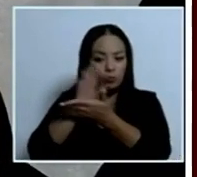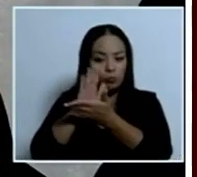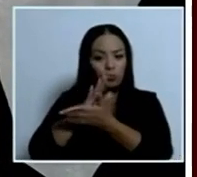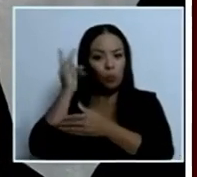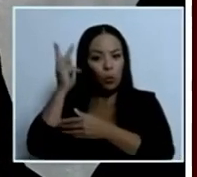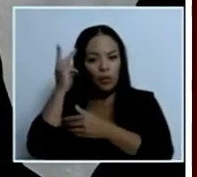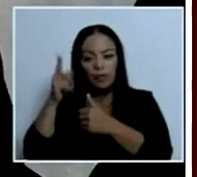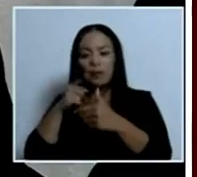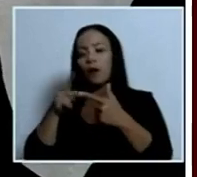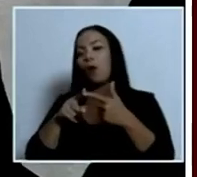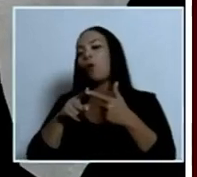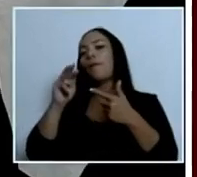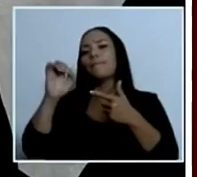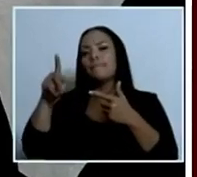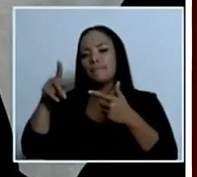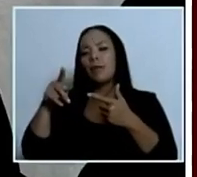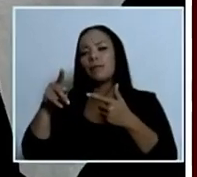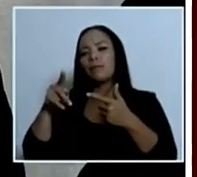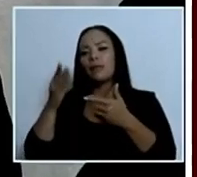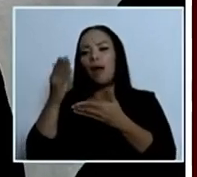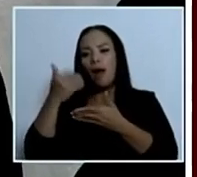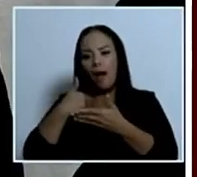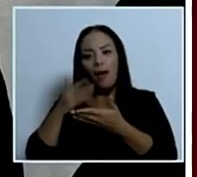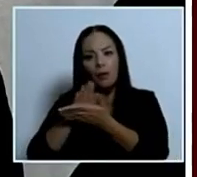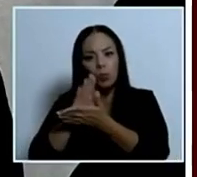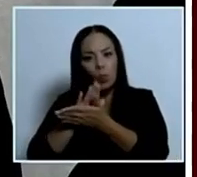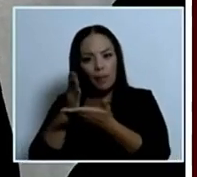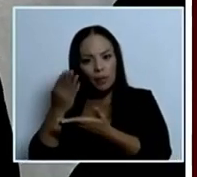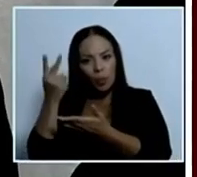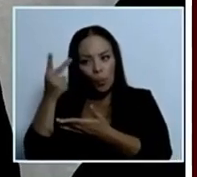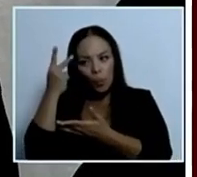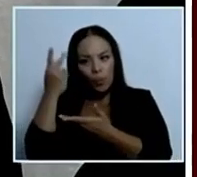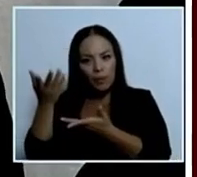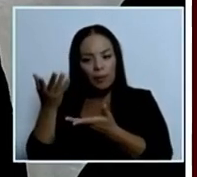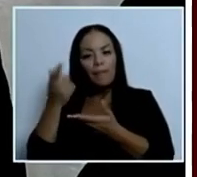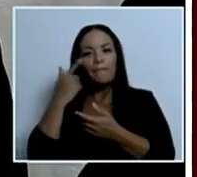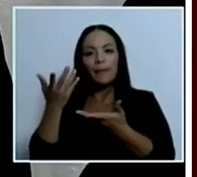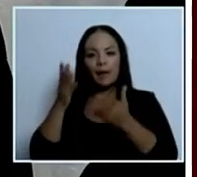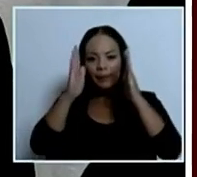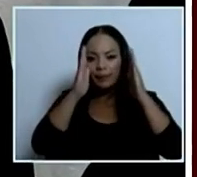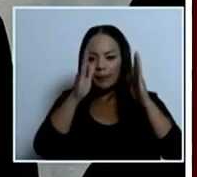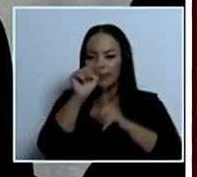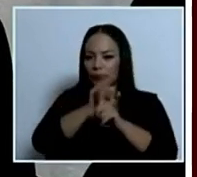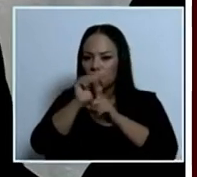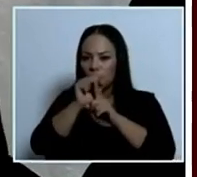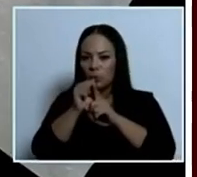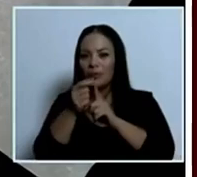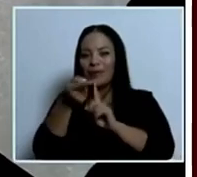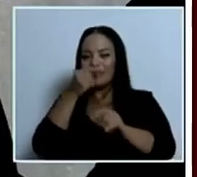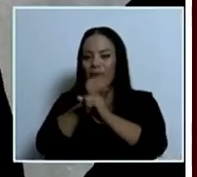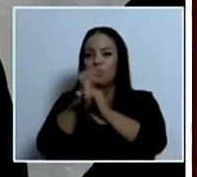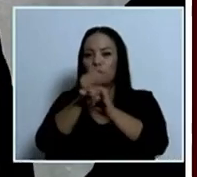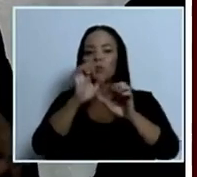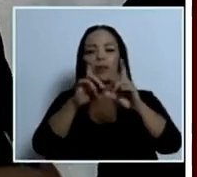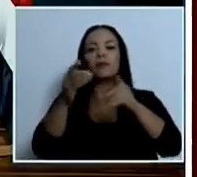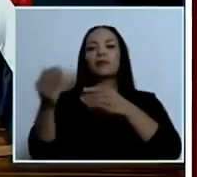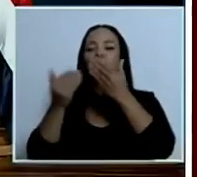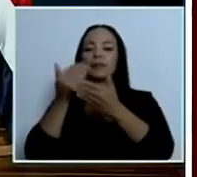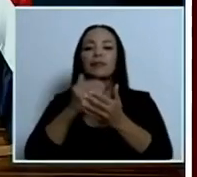Pública hay algún tipo de política para abordar desde los centros educativos este tipo de afectaciones gracias